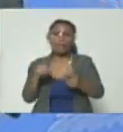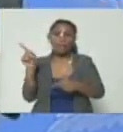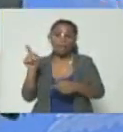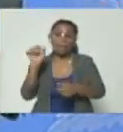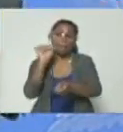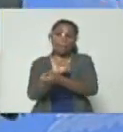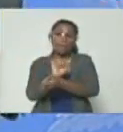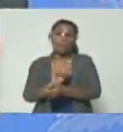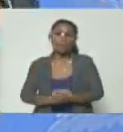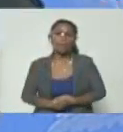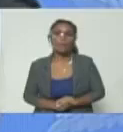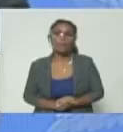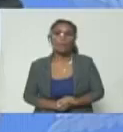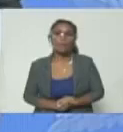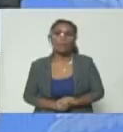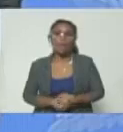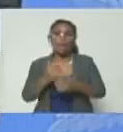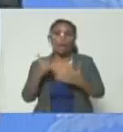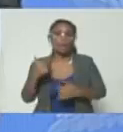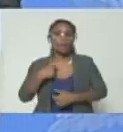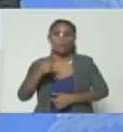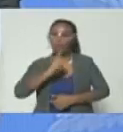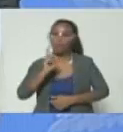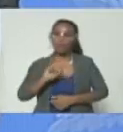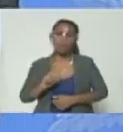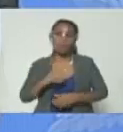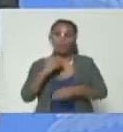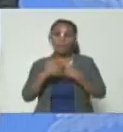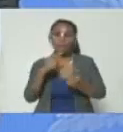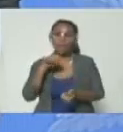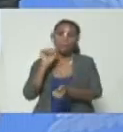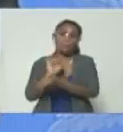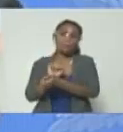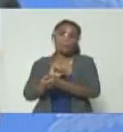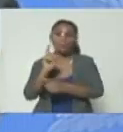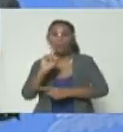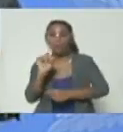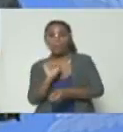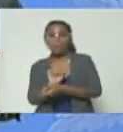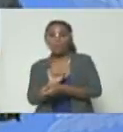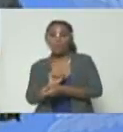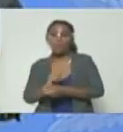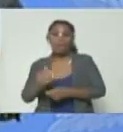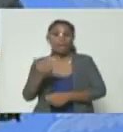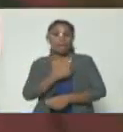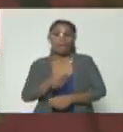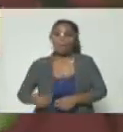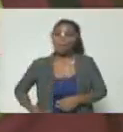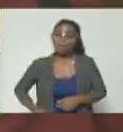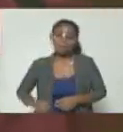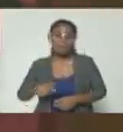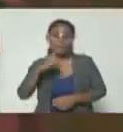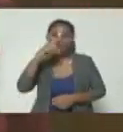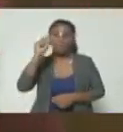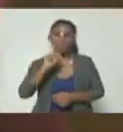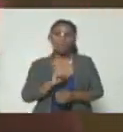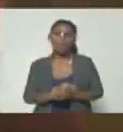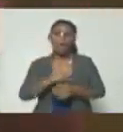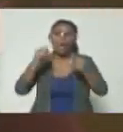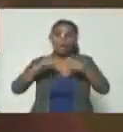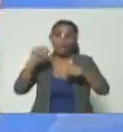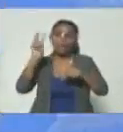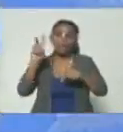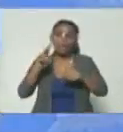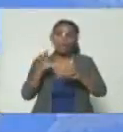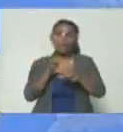preso ahora no soy yo quien dice quien va preso y quien no va preso Erika ni es el presidente Maduro en Venezuela hay